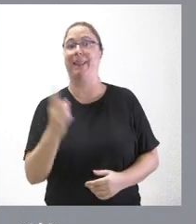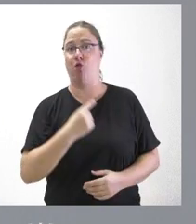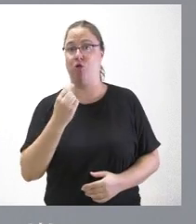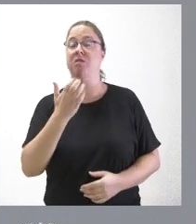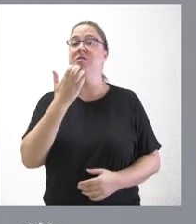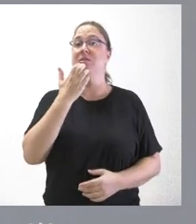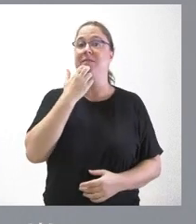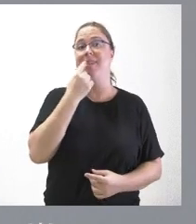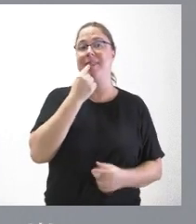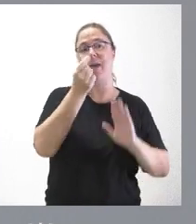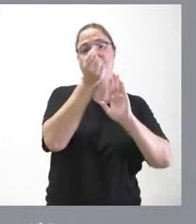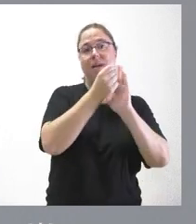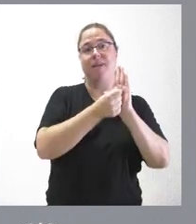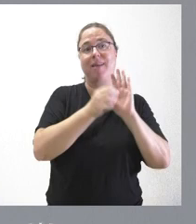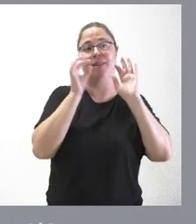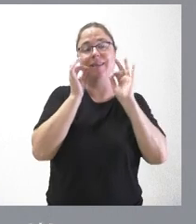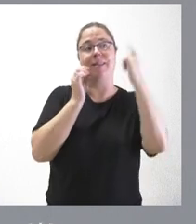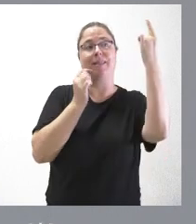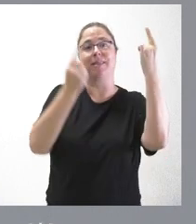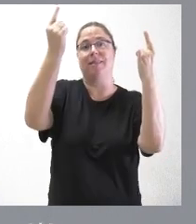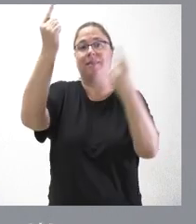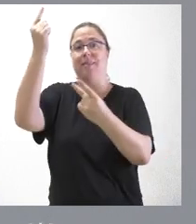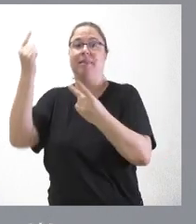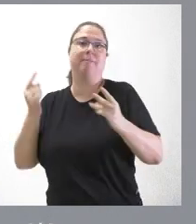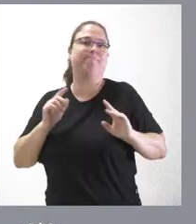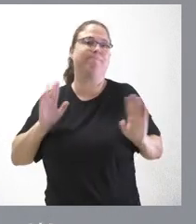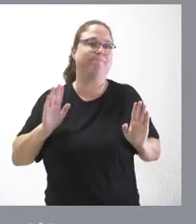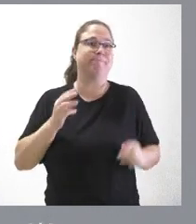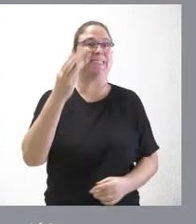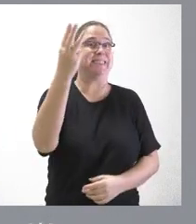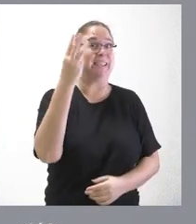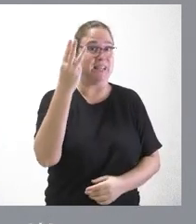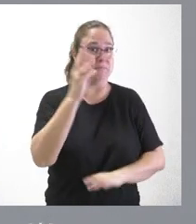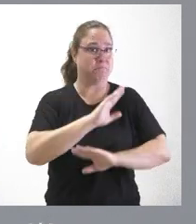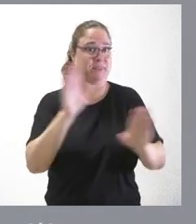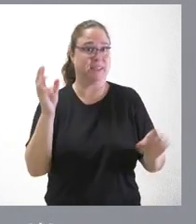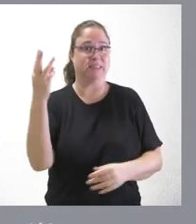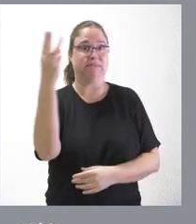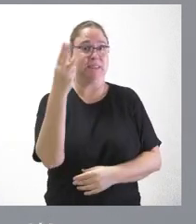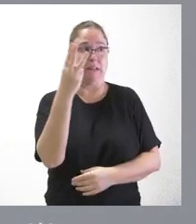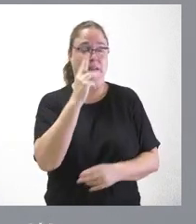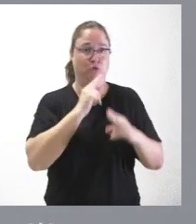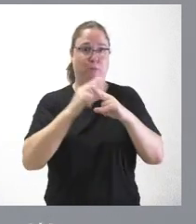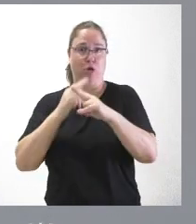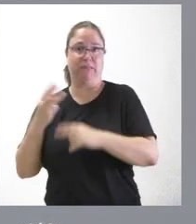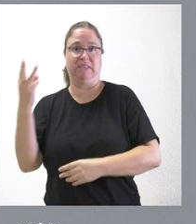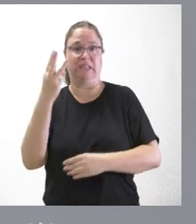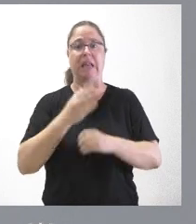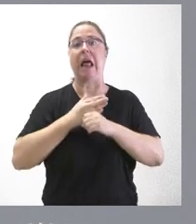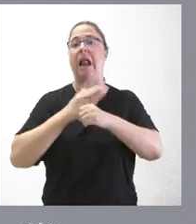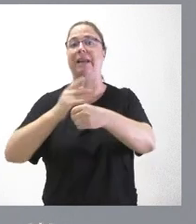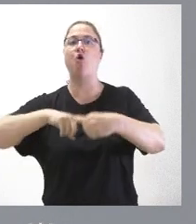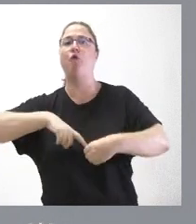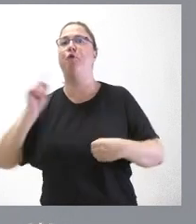trata es unas medidas centradas exclusivamente para beneficiar a tres comunidades autónomas que se dictan en esa carta y que excluye al resto de comunidades